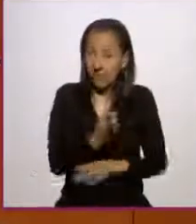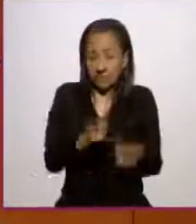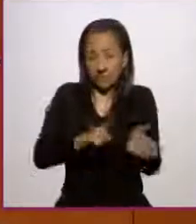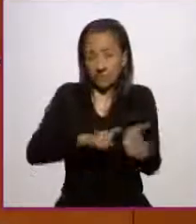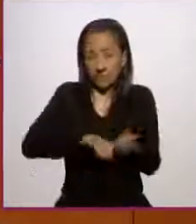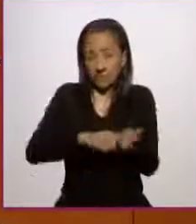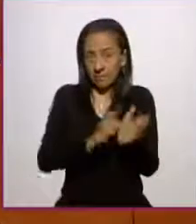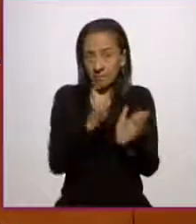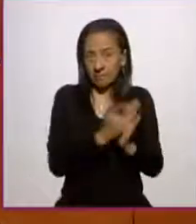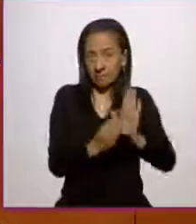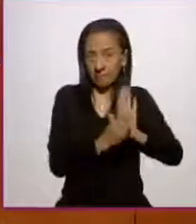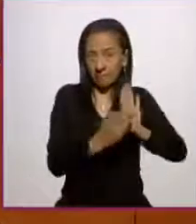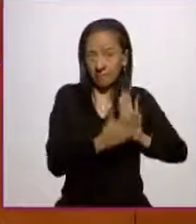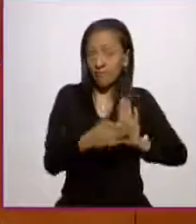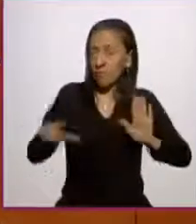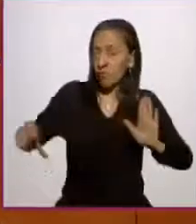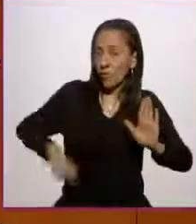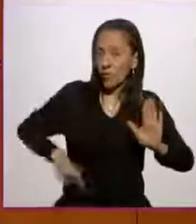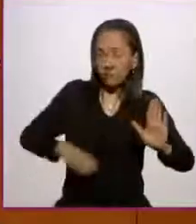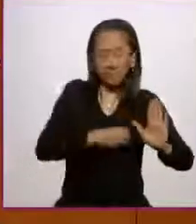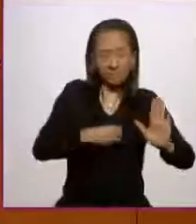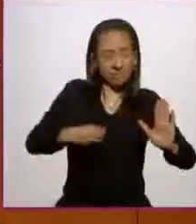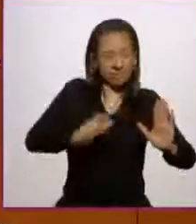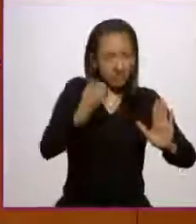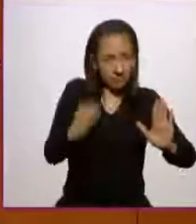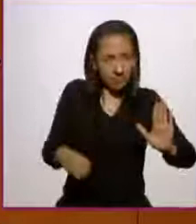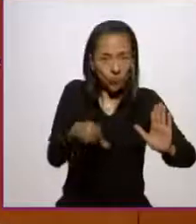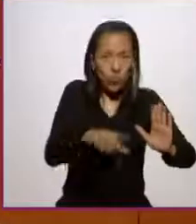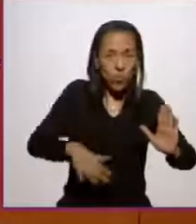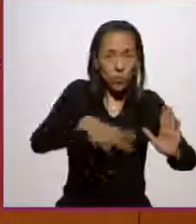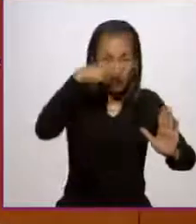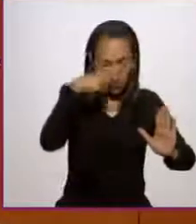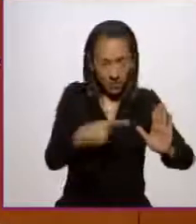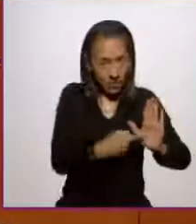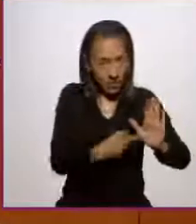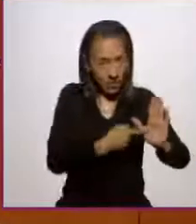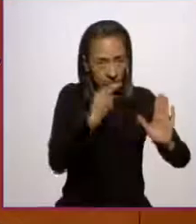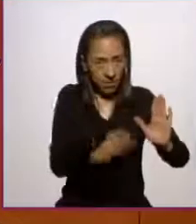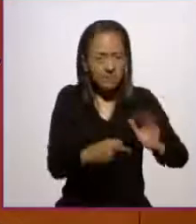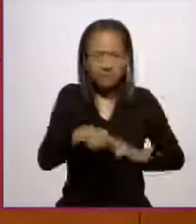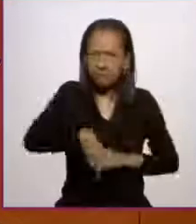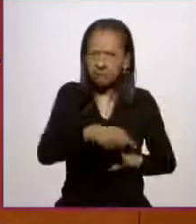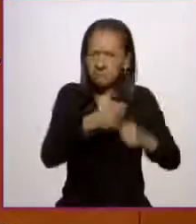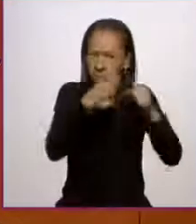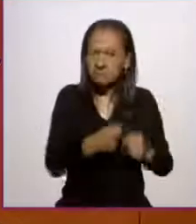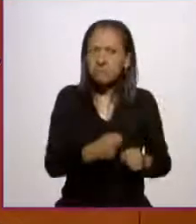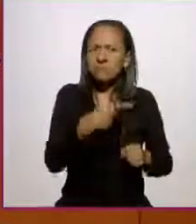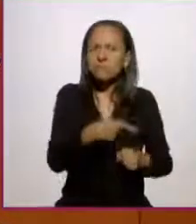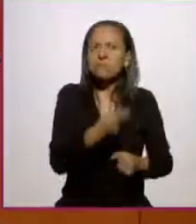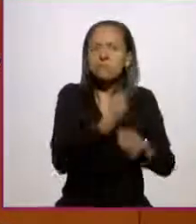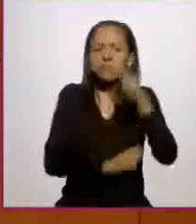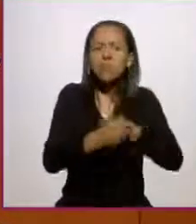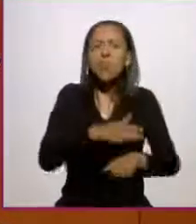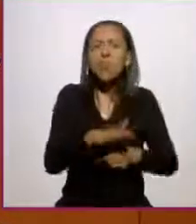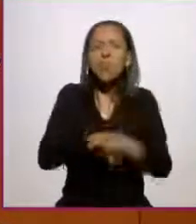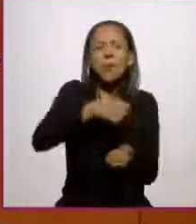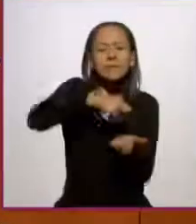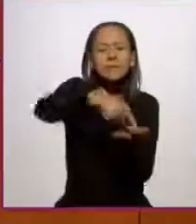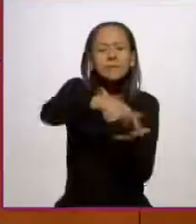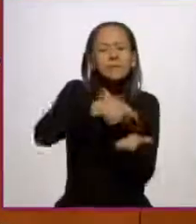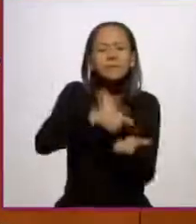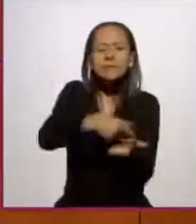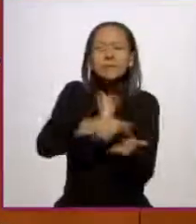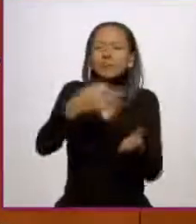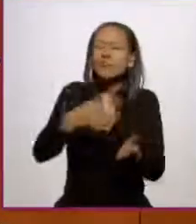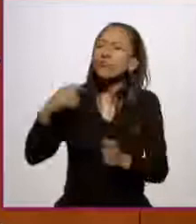que los mexicanos tengan acceso para su alimentación a las semillas nativas de maíz libres